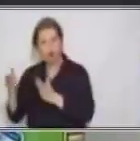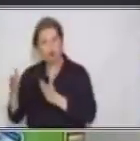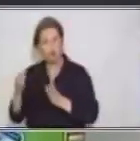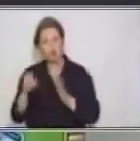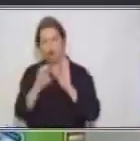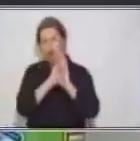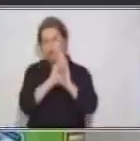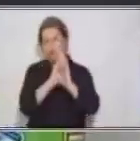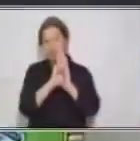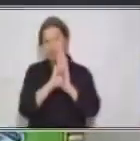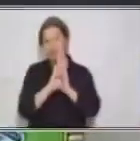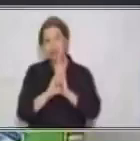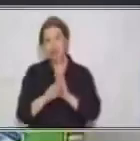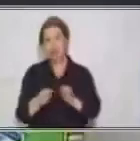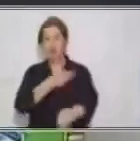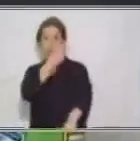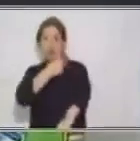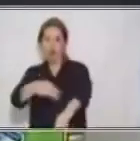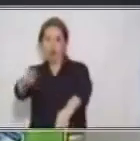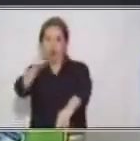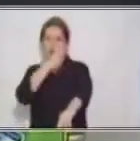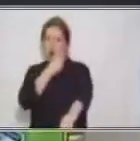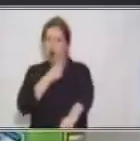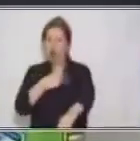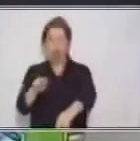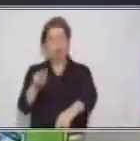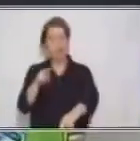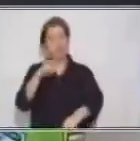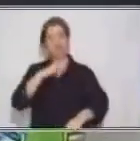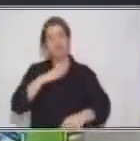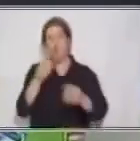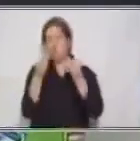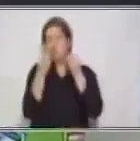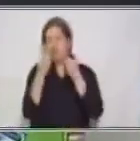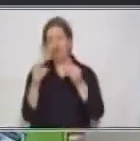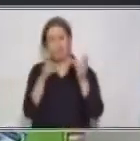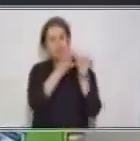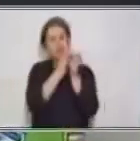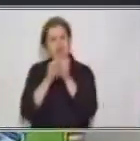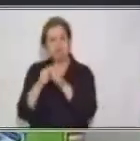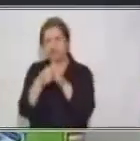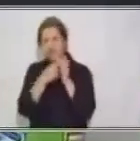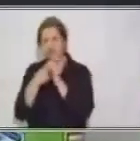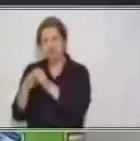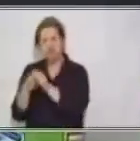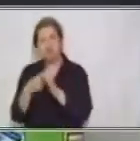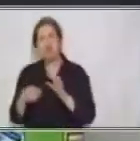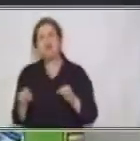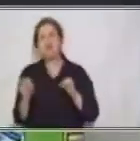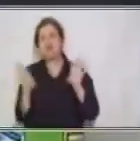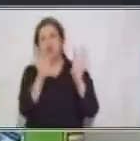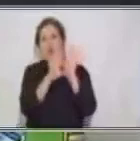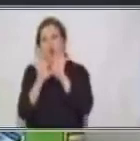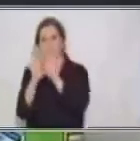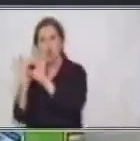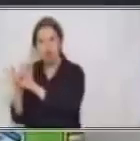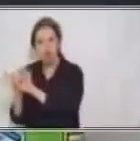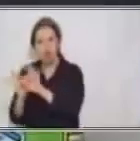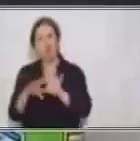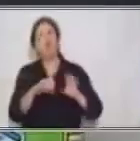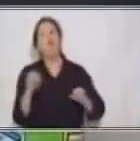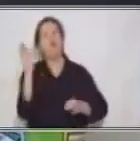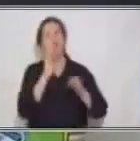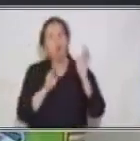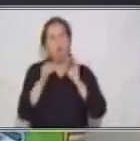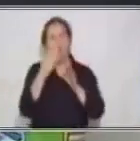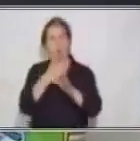llevan muchísimas conjunciones, por supuesto, también preposiciones. Ambas son muy importantes para transmitir ideas, para